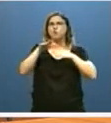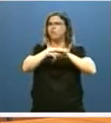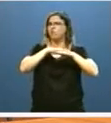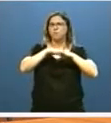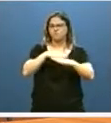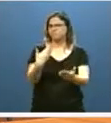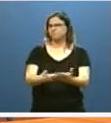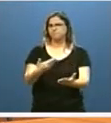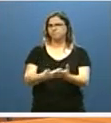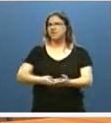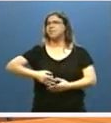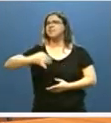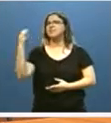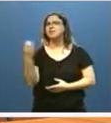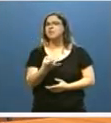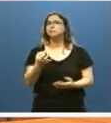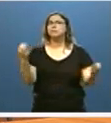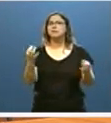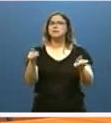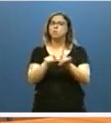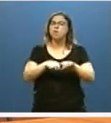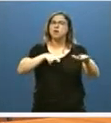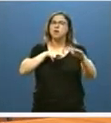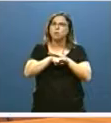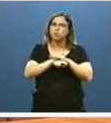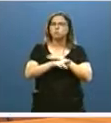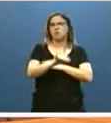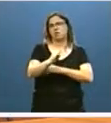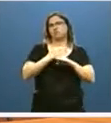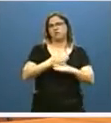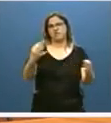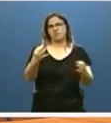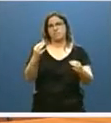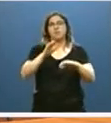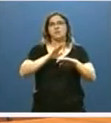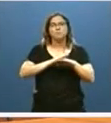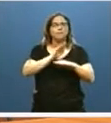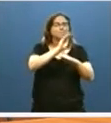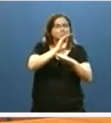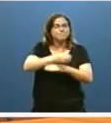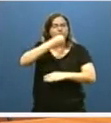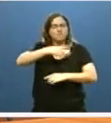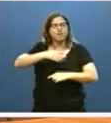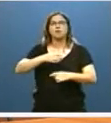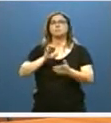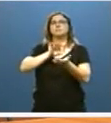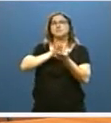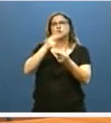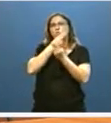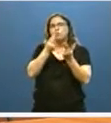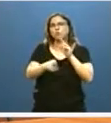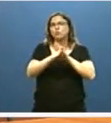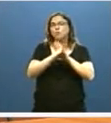es fundamental disponer de los recursos suficientes para sostener su funcionamiento y para mejorar